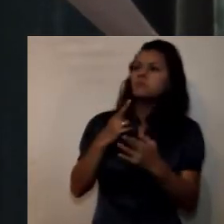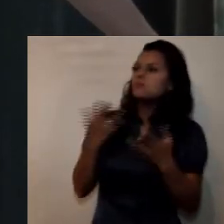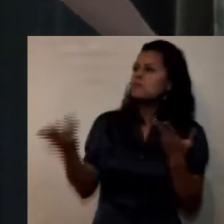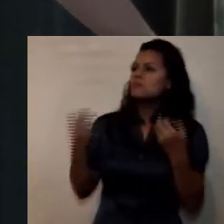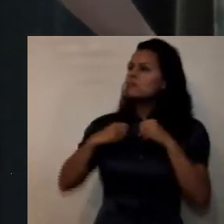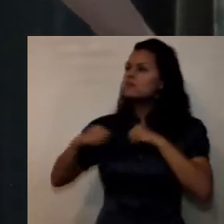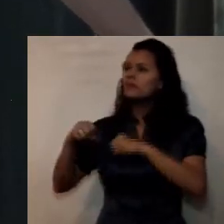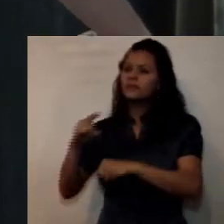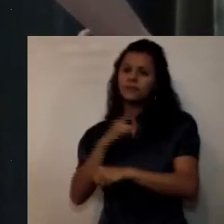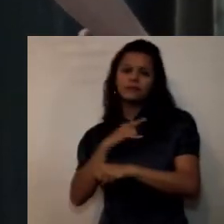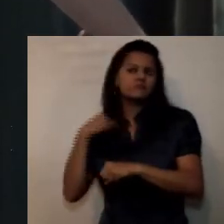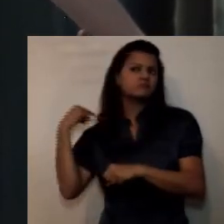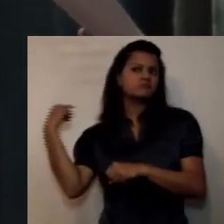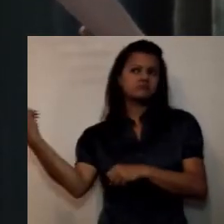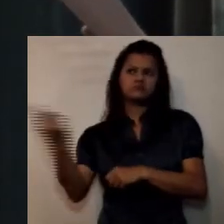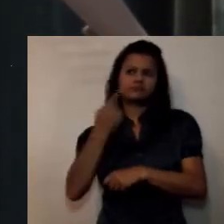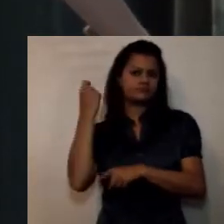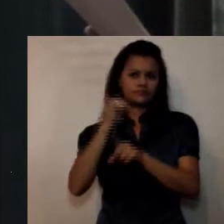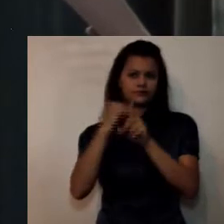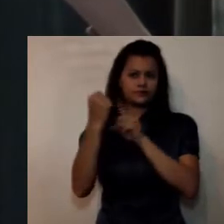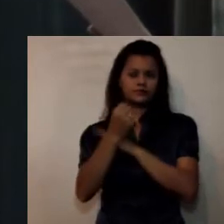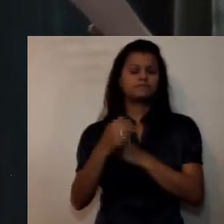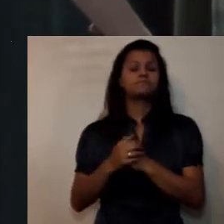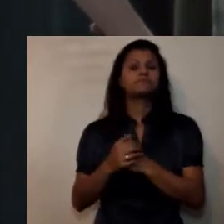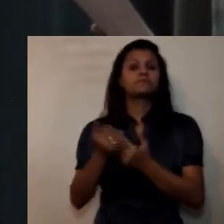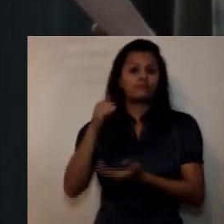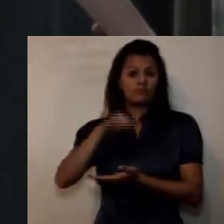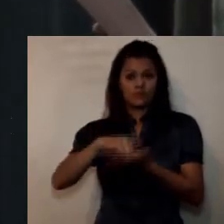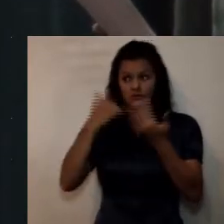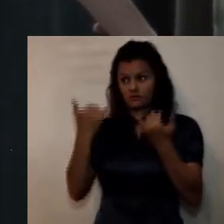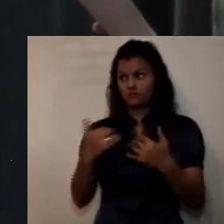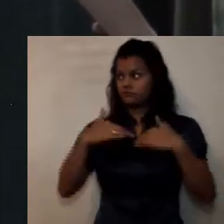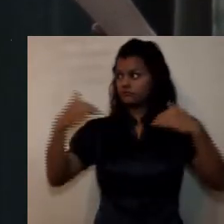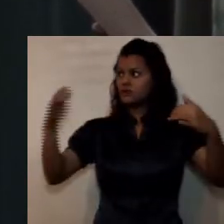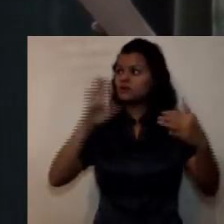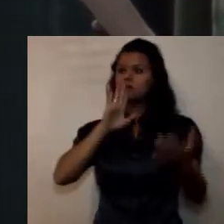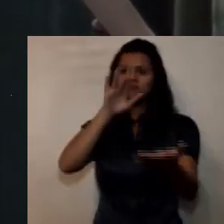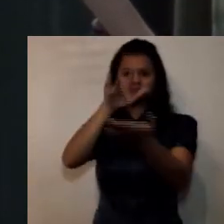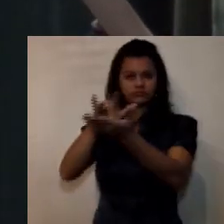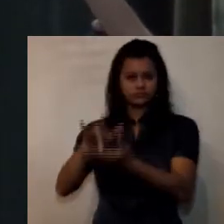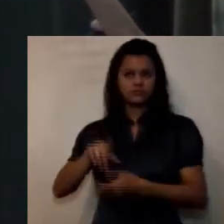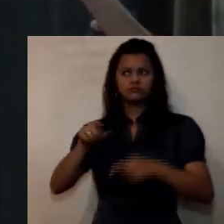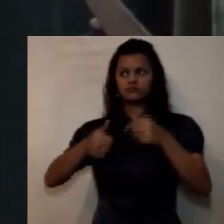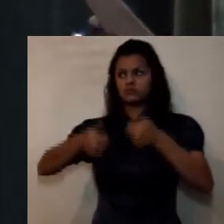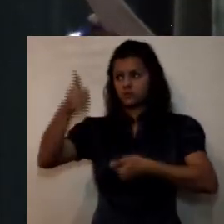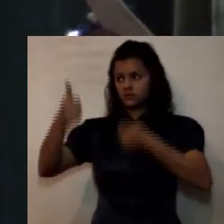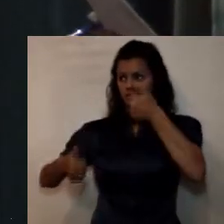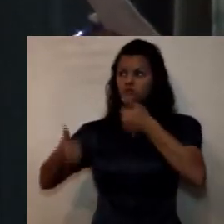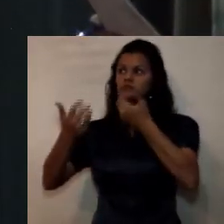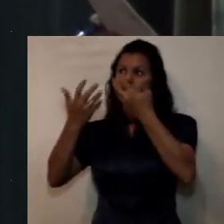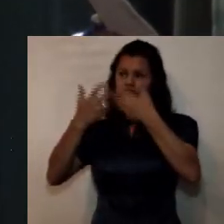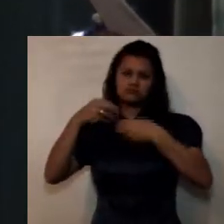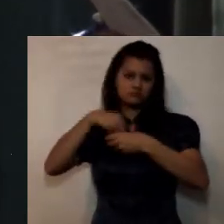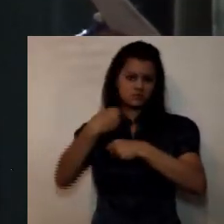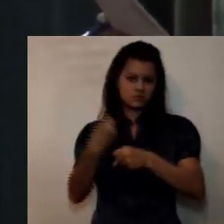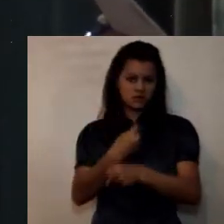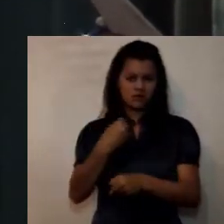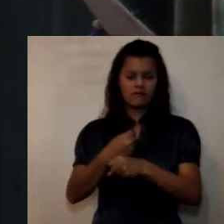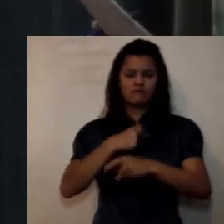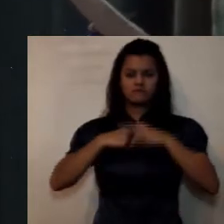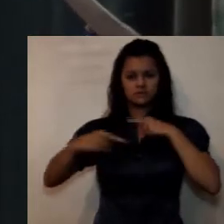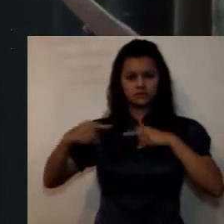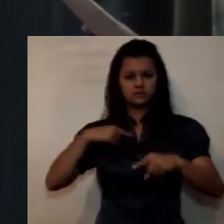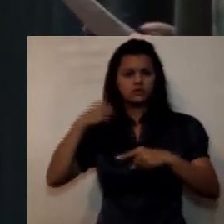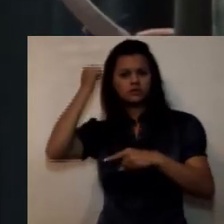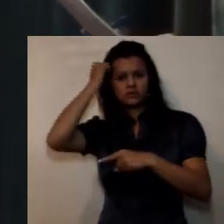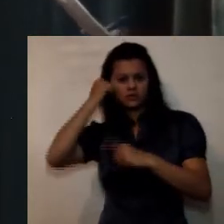y la sociedad en general esta audiencia contó con la participación de directivos funcionarios administrativos docentes